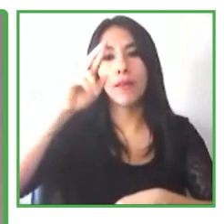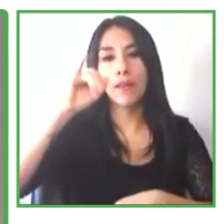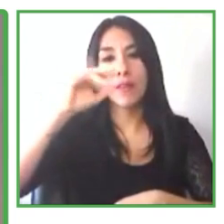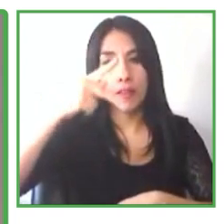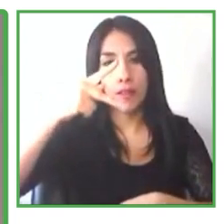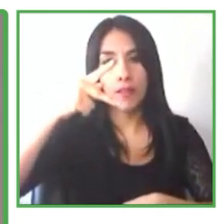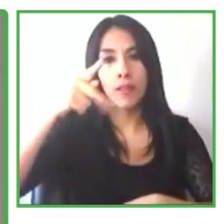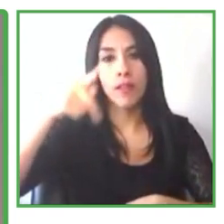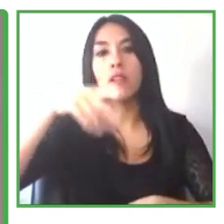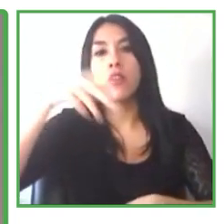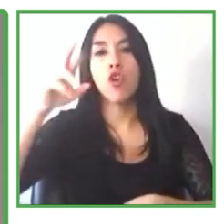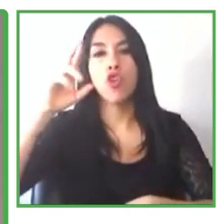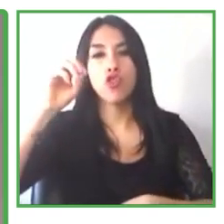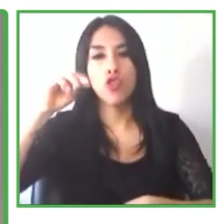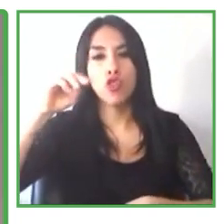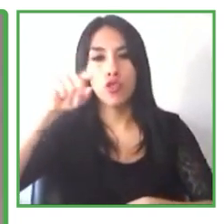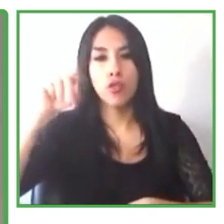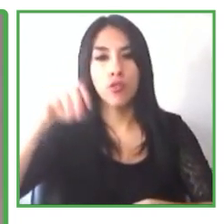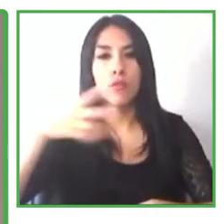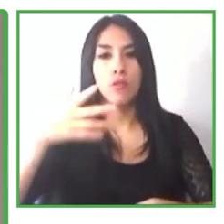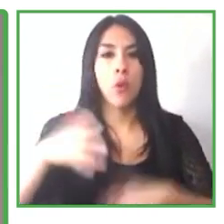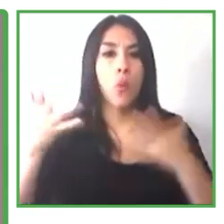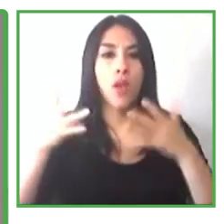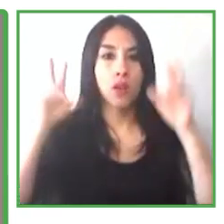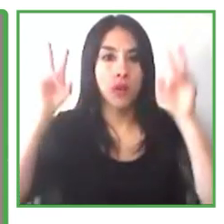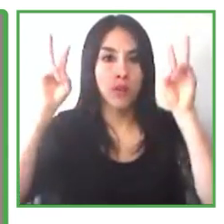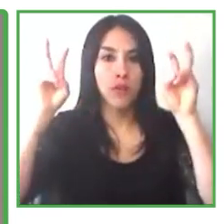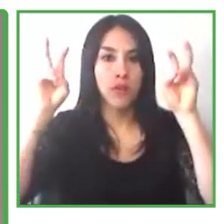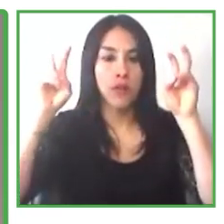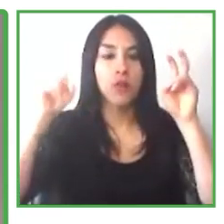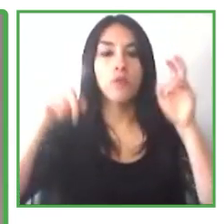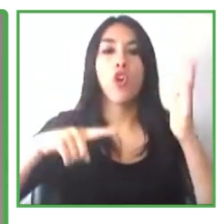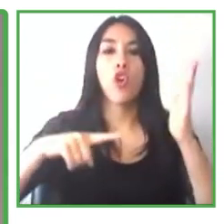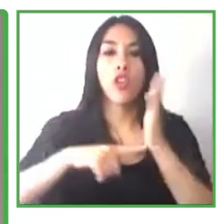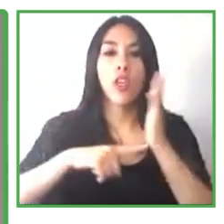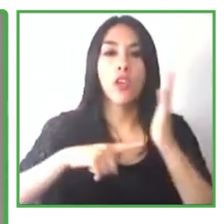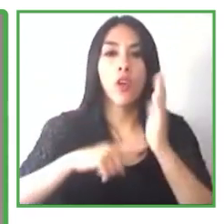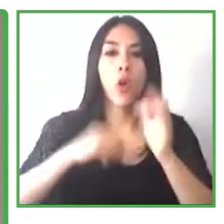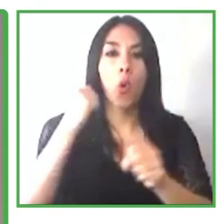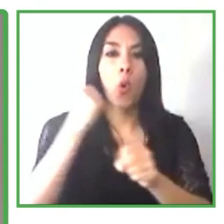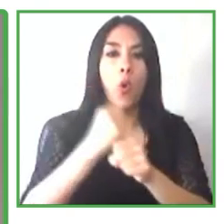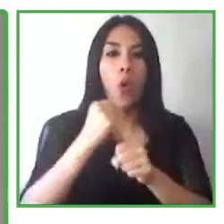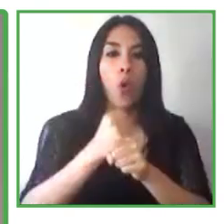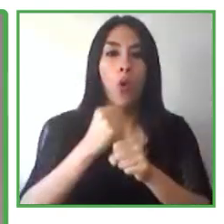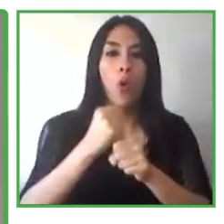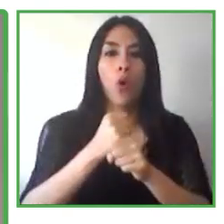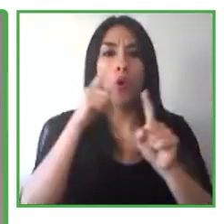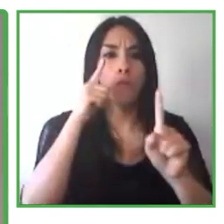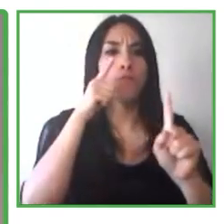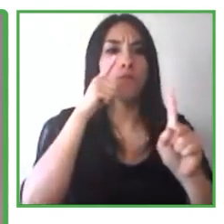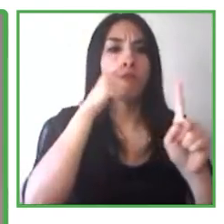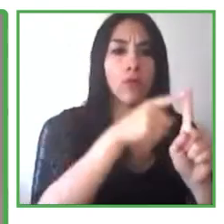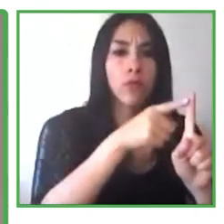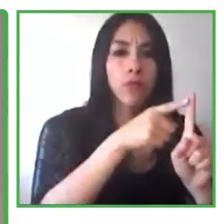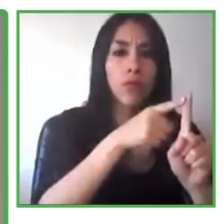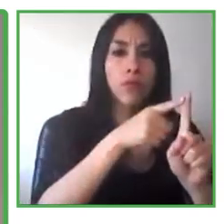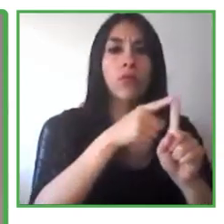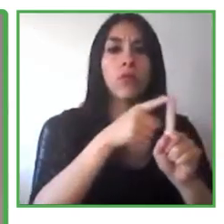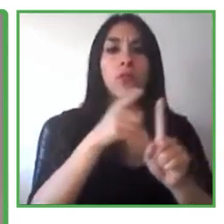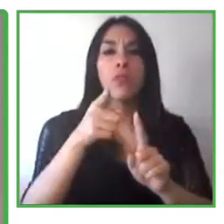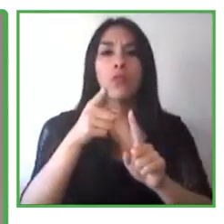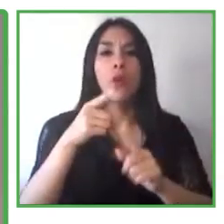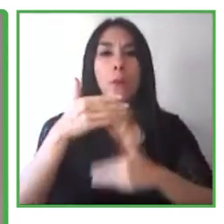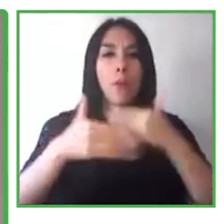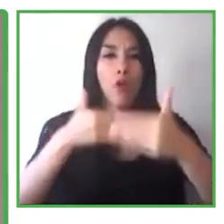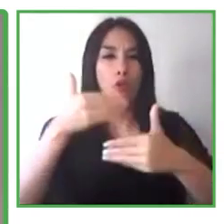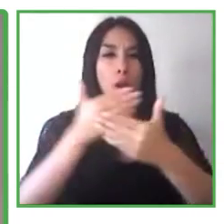Y cómo estamos apalancando la tecnología para crear oportunidades de empleo para las personas con discapacidades. Esto es el panel de